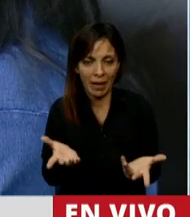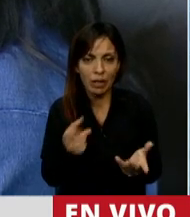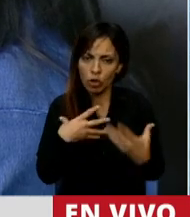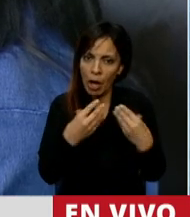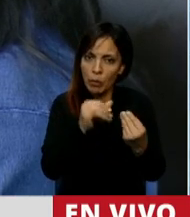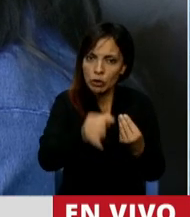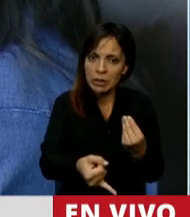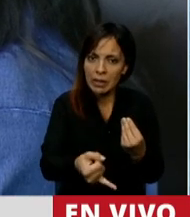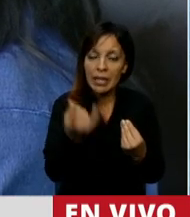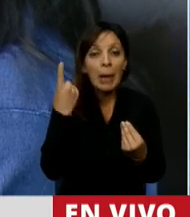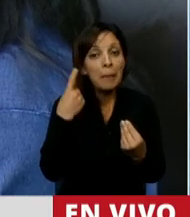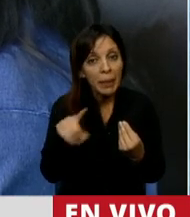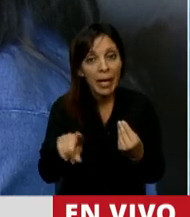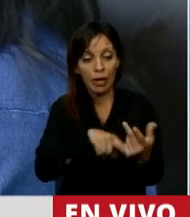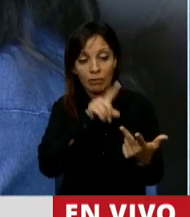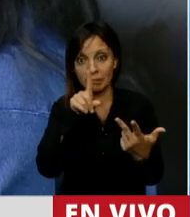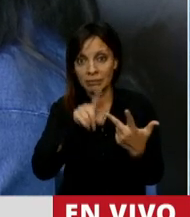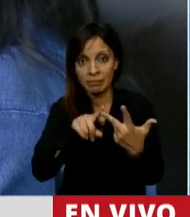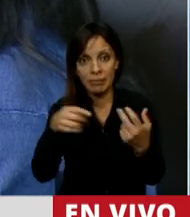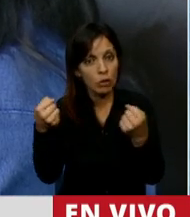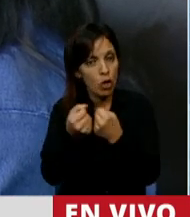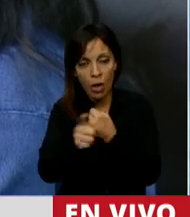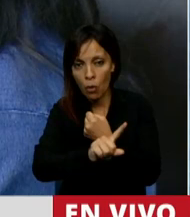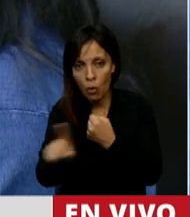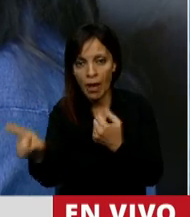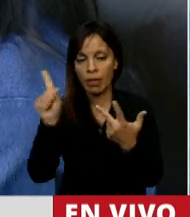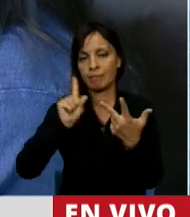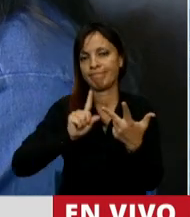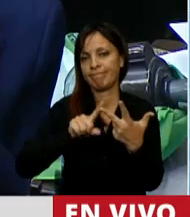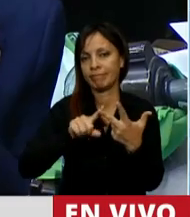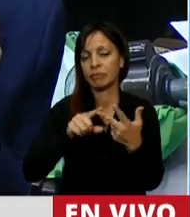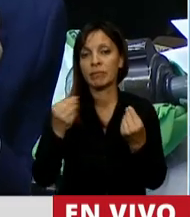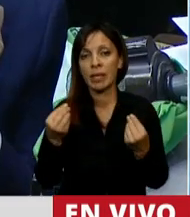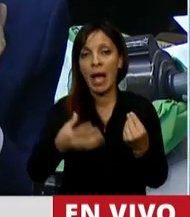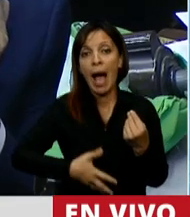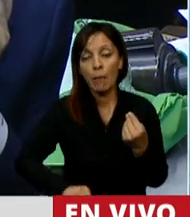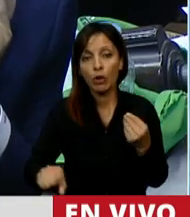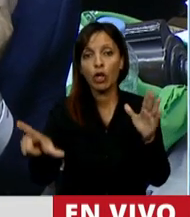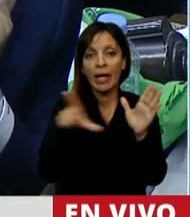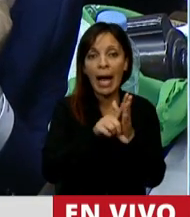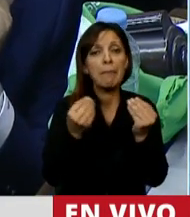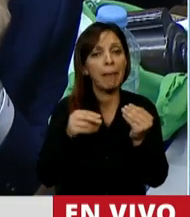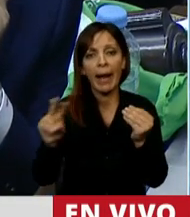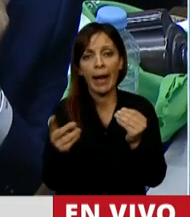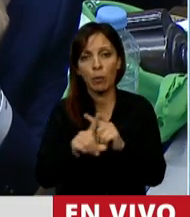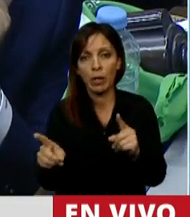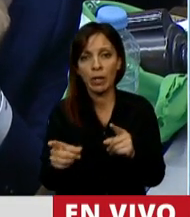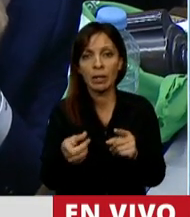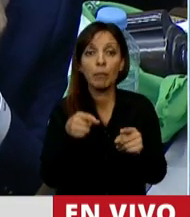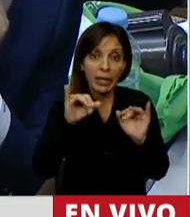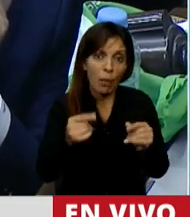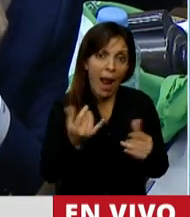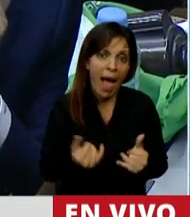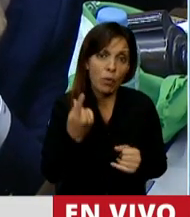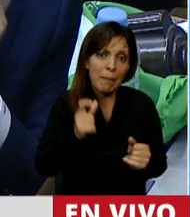Pero no acompaño y no estoy de acuerdo con la tercera, que es el aborto legal para no morir, porque acá muere alguien.